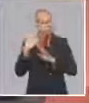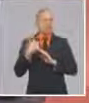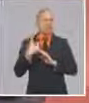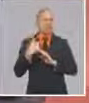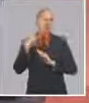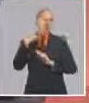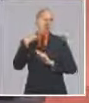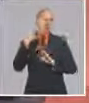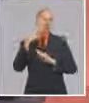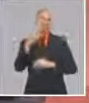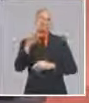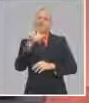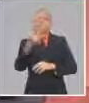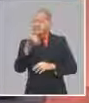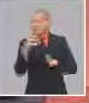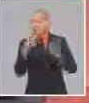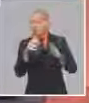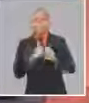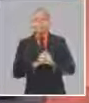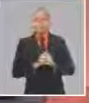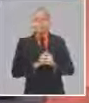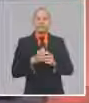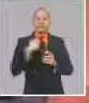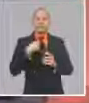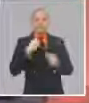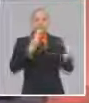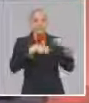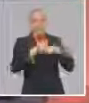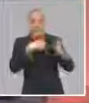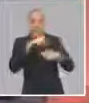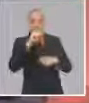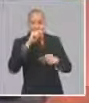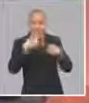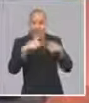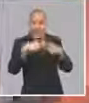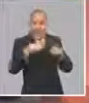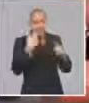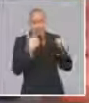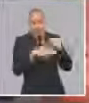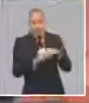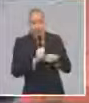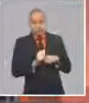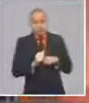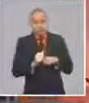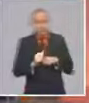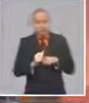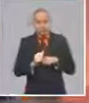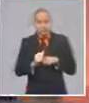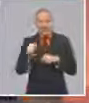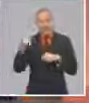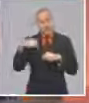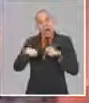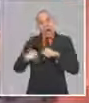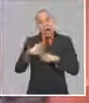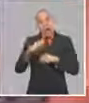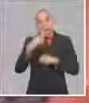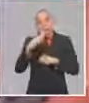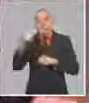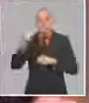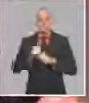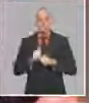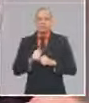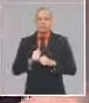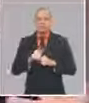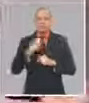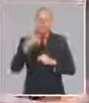estamos vendiendo 7.000 a veces 10.000, y lo vuelvo y repito, no alcanza. O sea, no quiere decir ahora qué es, ahora el pollo, no, no, no, no alcanza. De